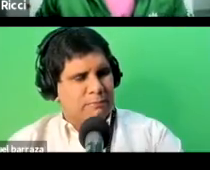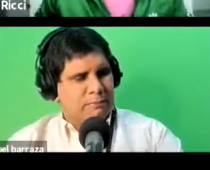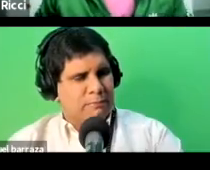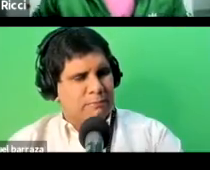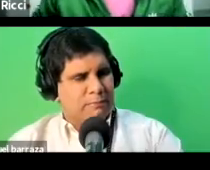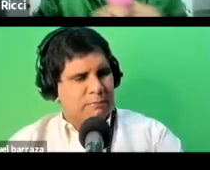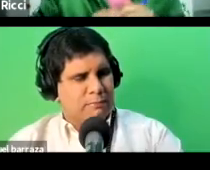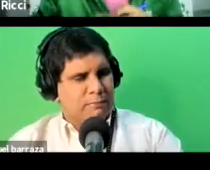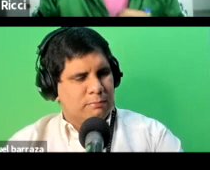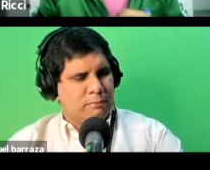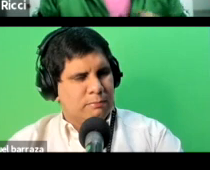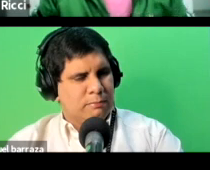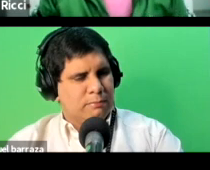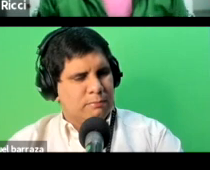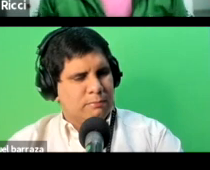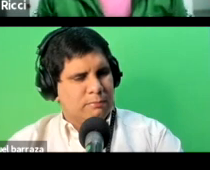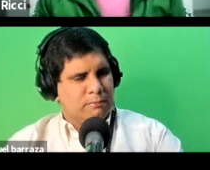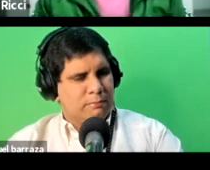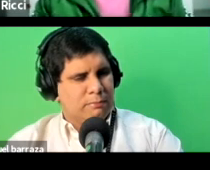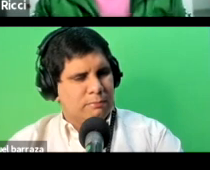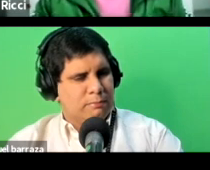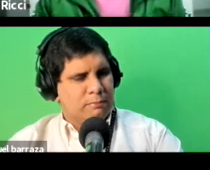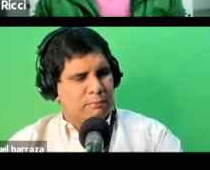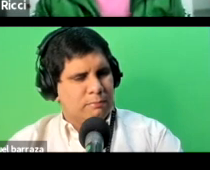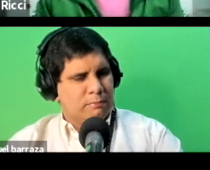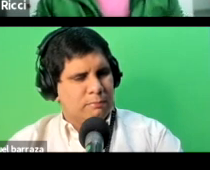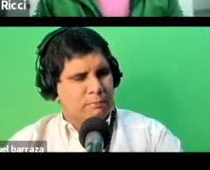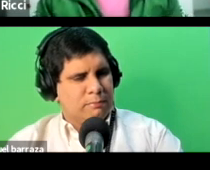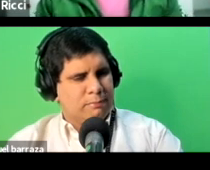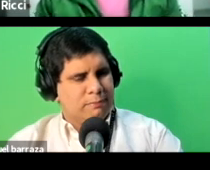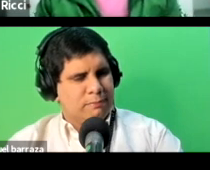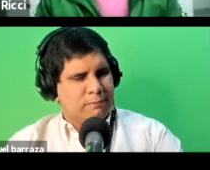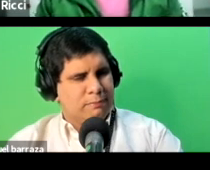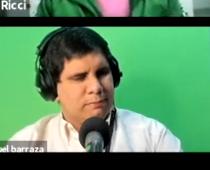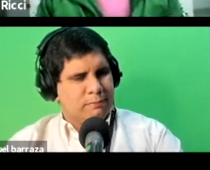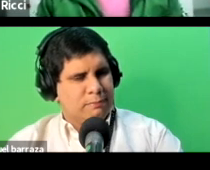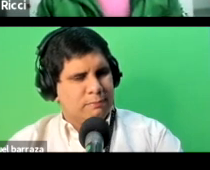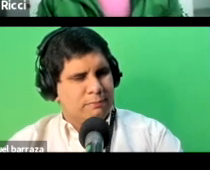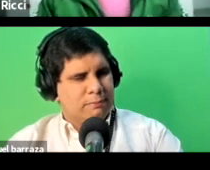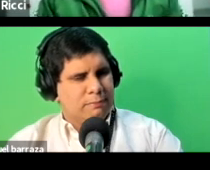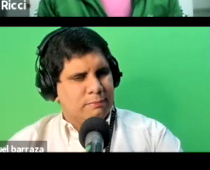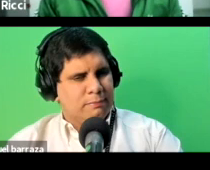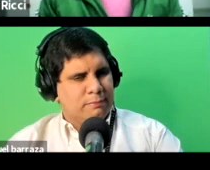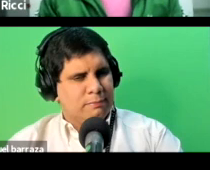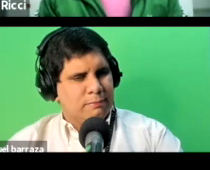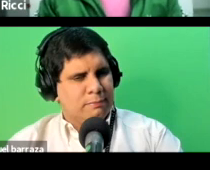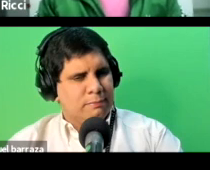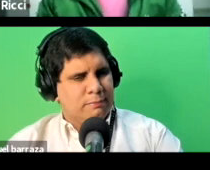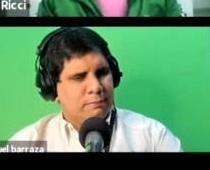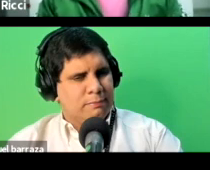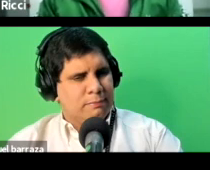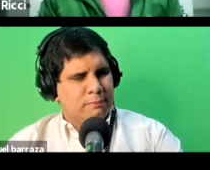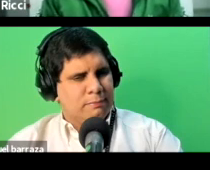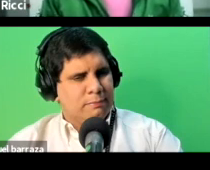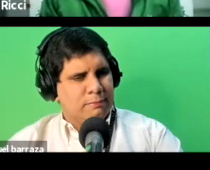Ya te digo. Denise Esquivel decía. ¿Cómo puedo generar texto alternativo para mapas